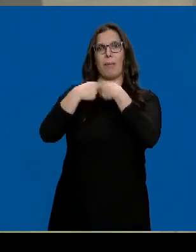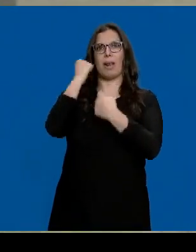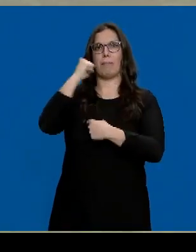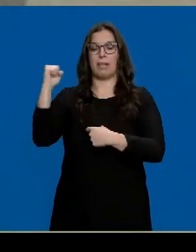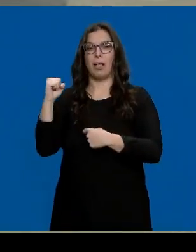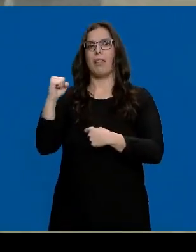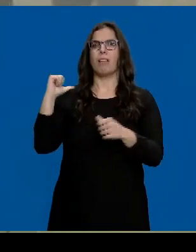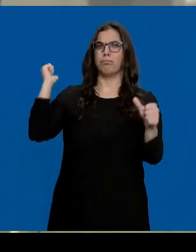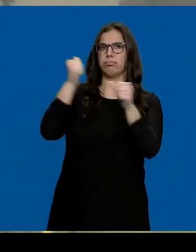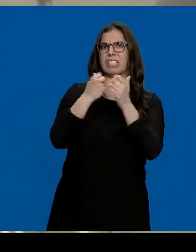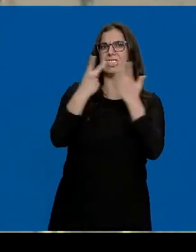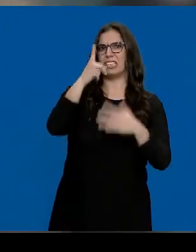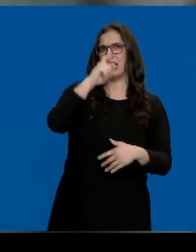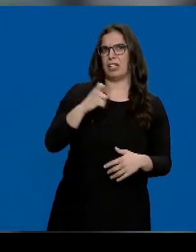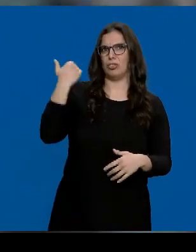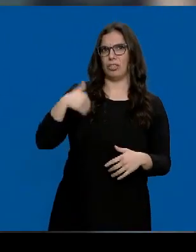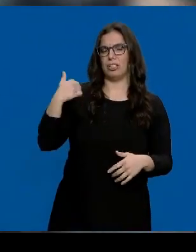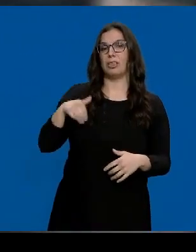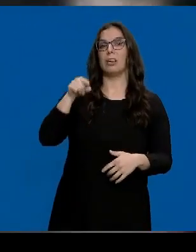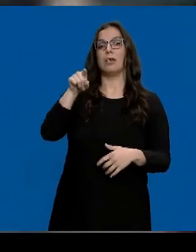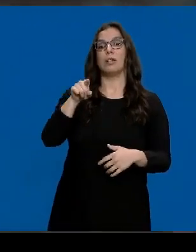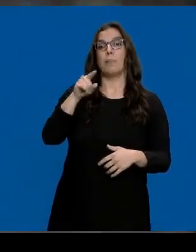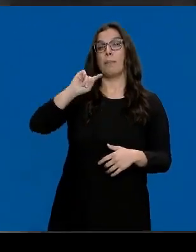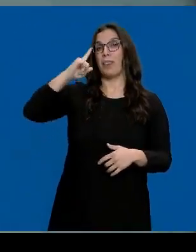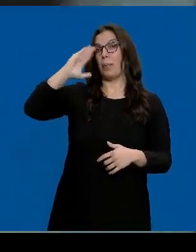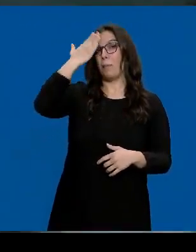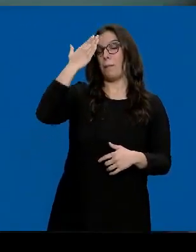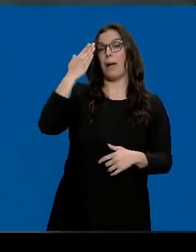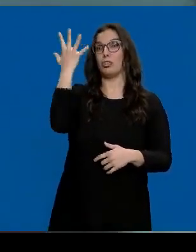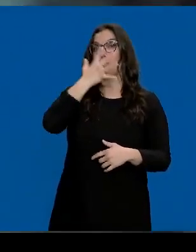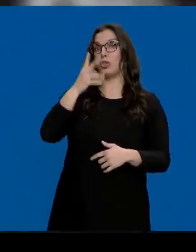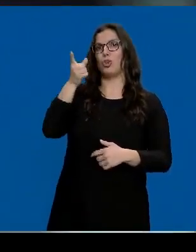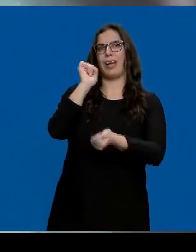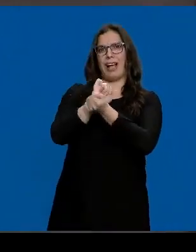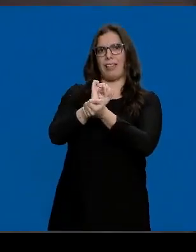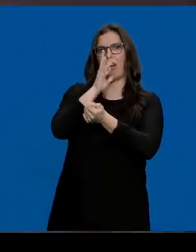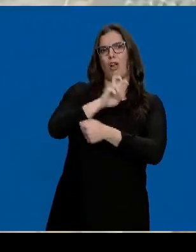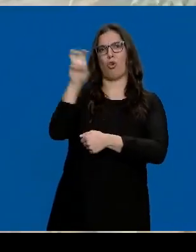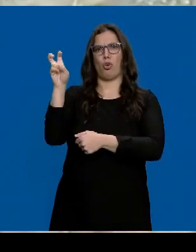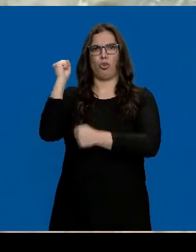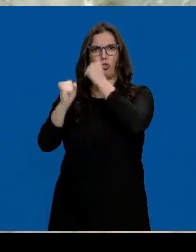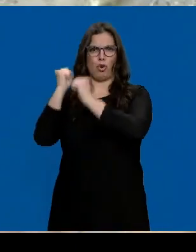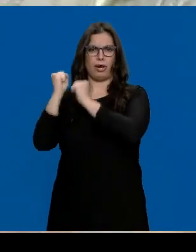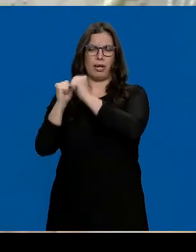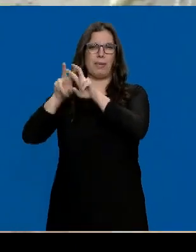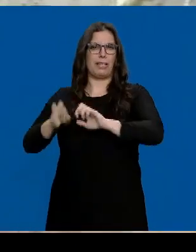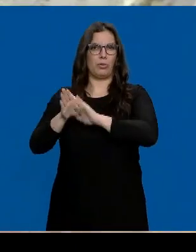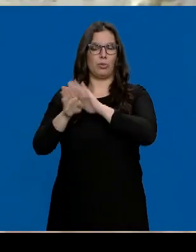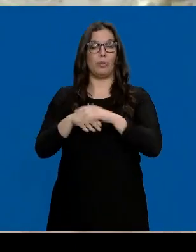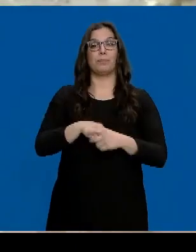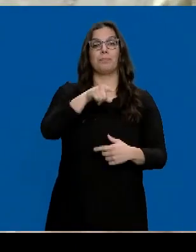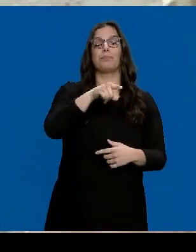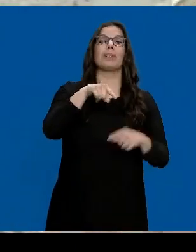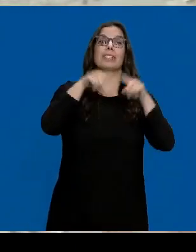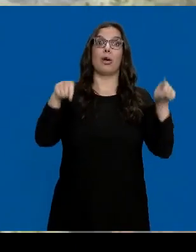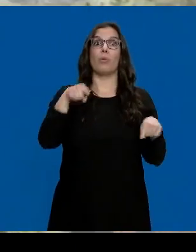la casa del principal sospechoso que está en prisión por otro crimen. Y en Segovia ha sido desmantelada una red de narcotraficantes que escondía la droga